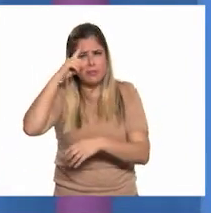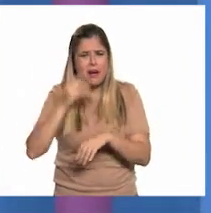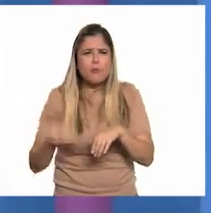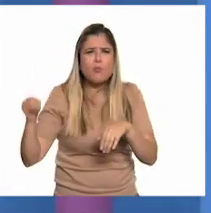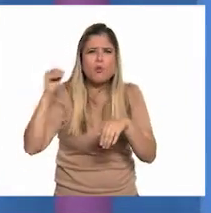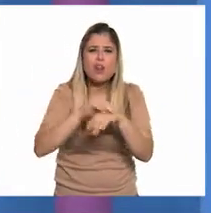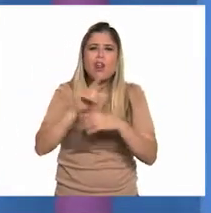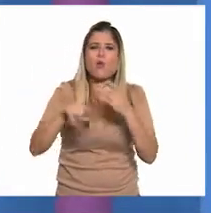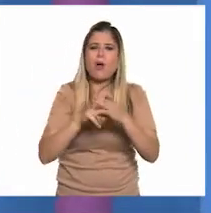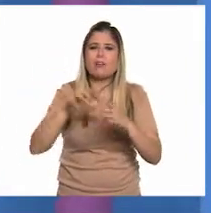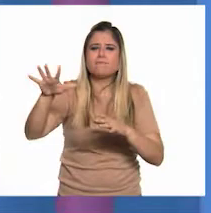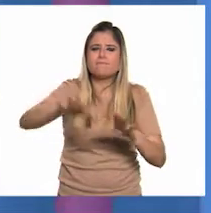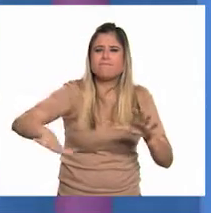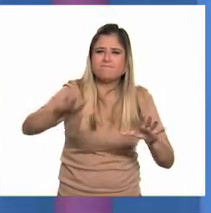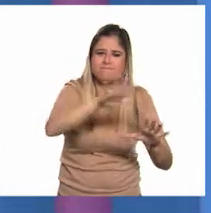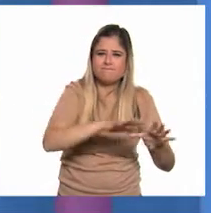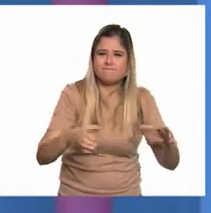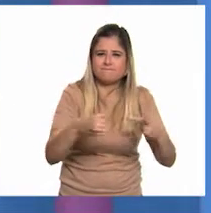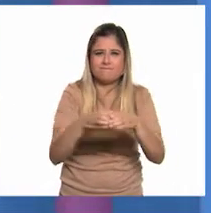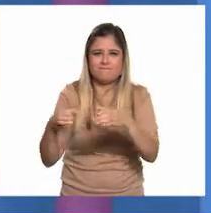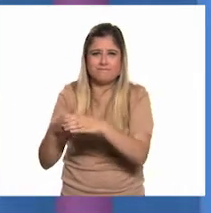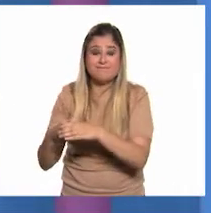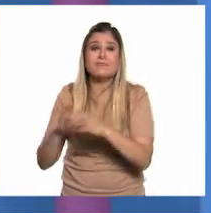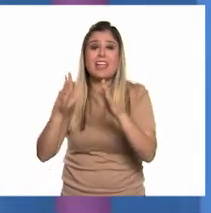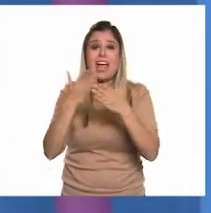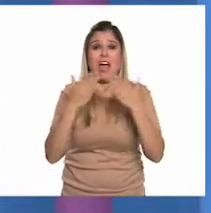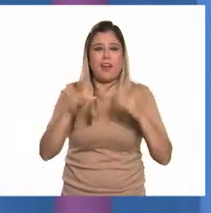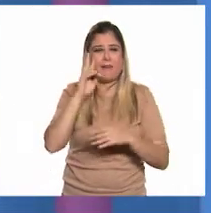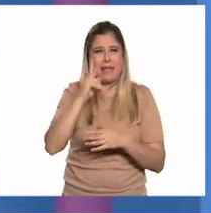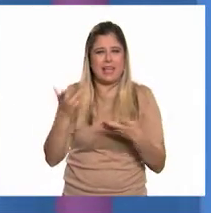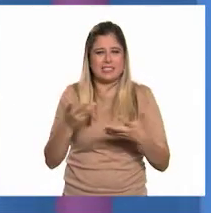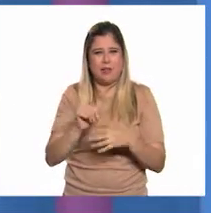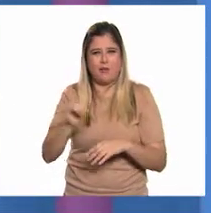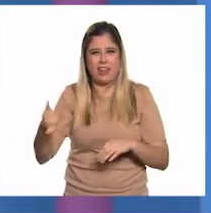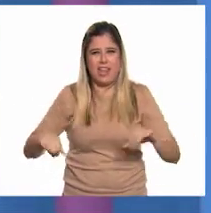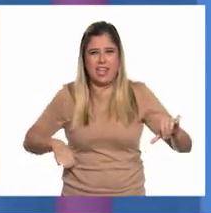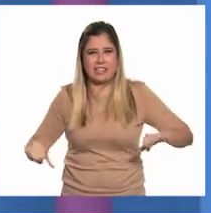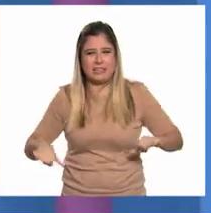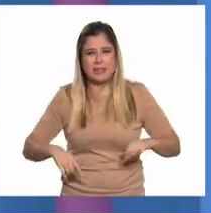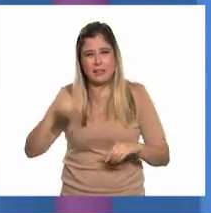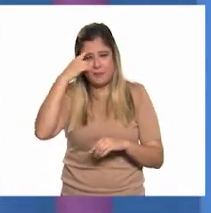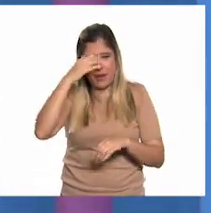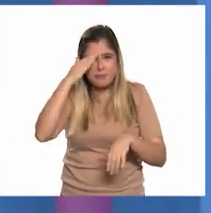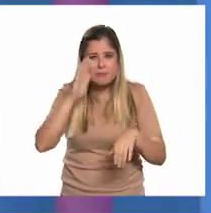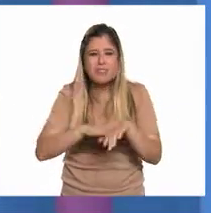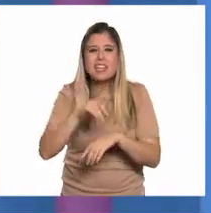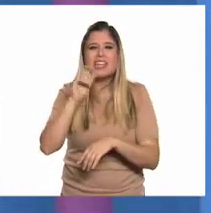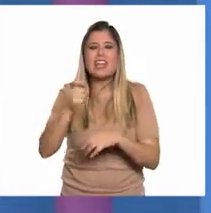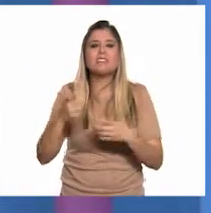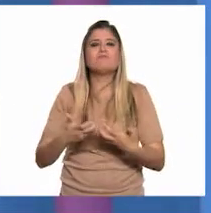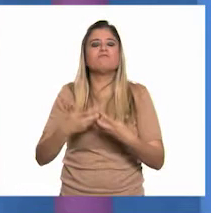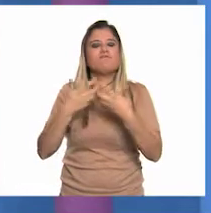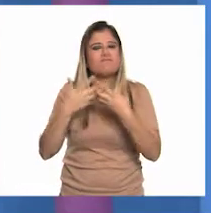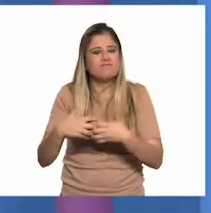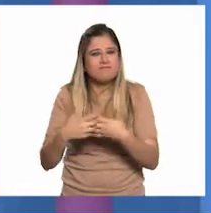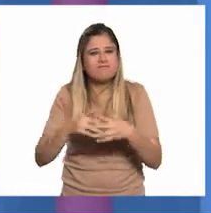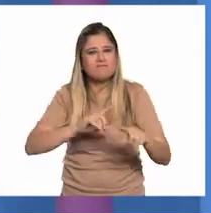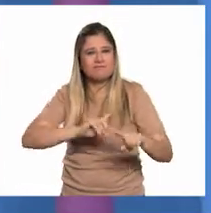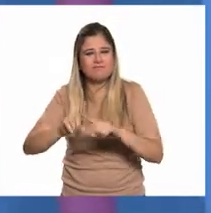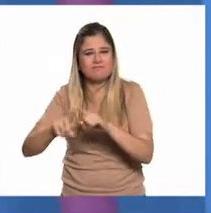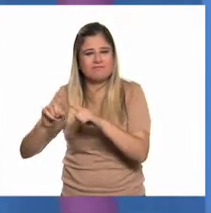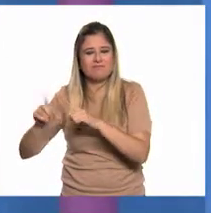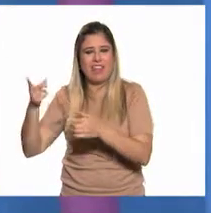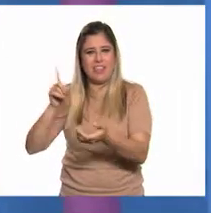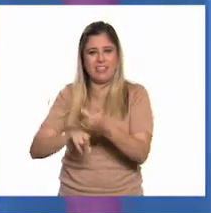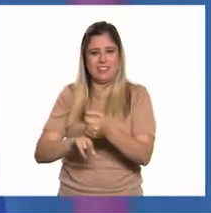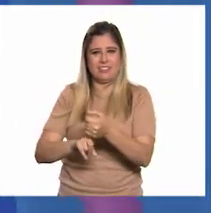un determinado lugar. Vamos a realizar la siguiente actividad para recordar los factores de localización industrial.